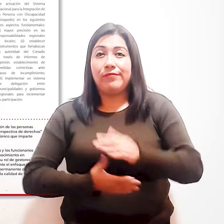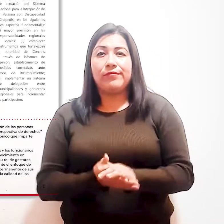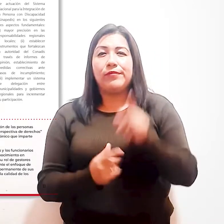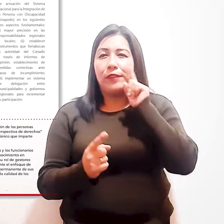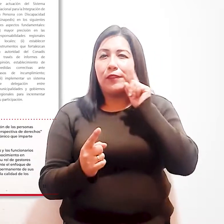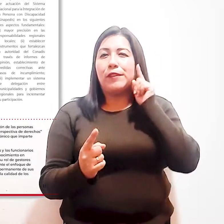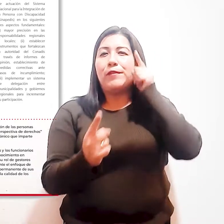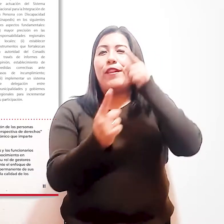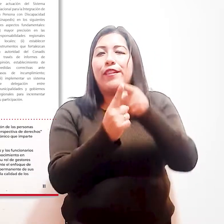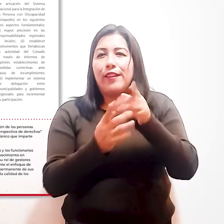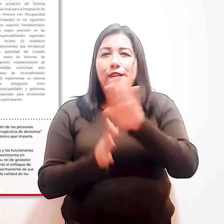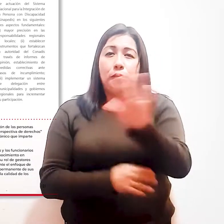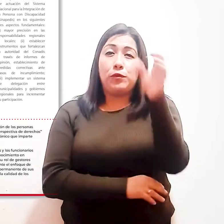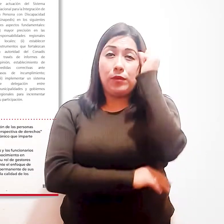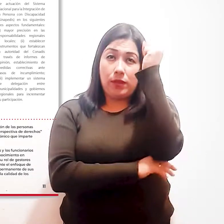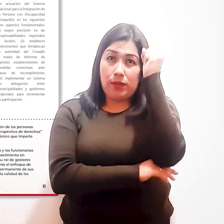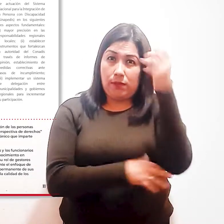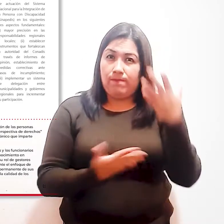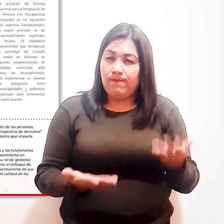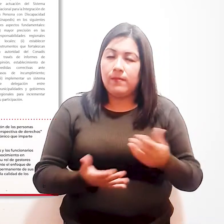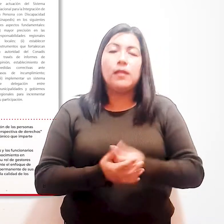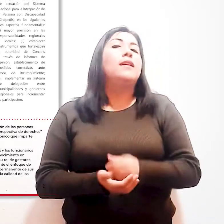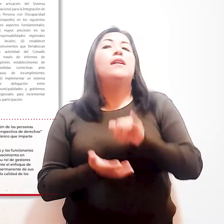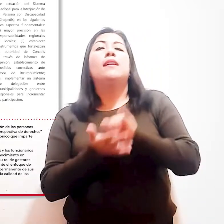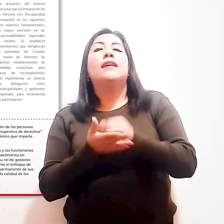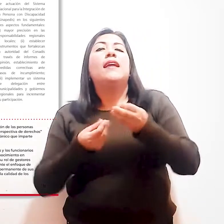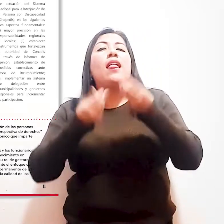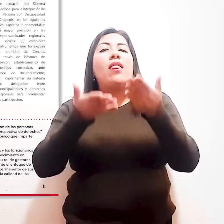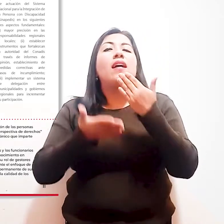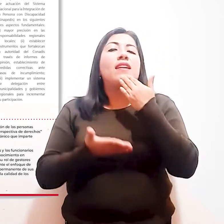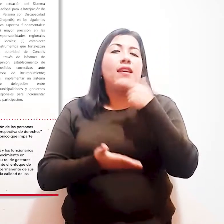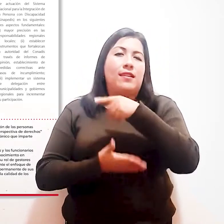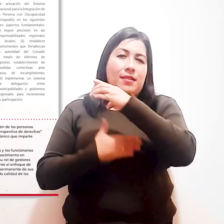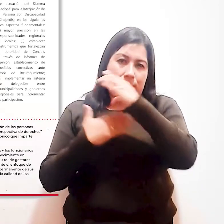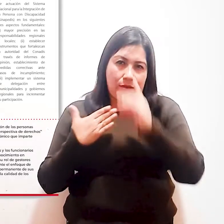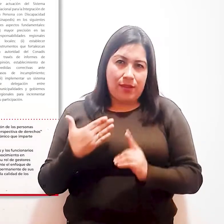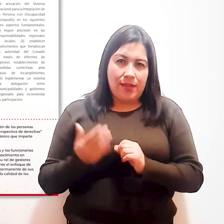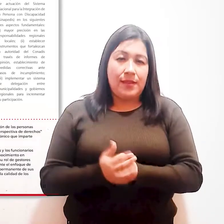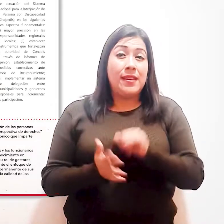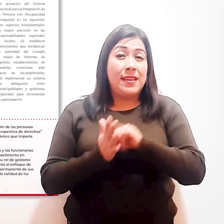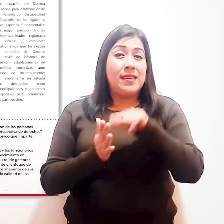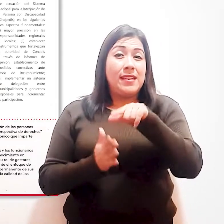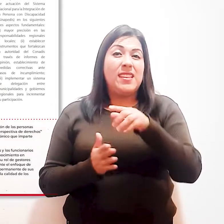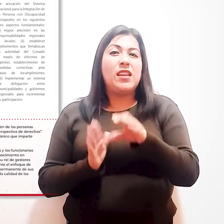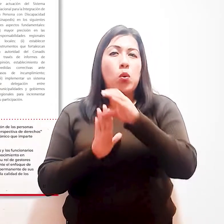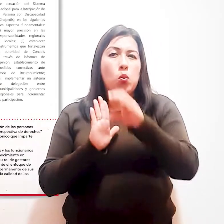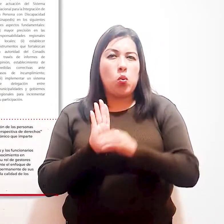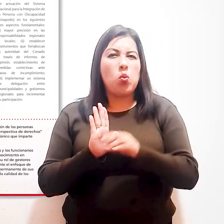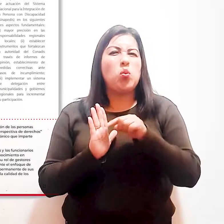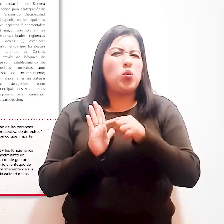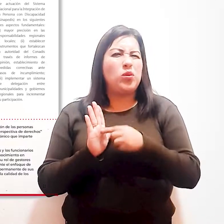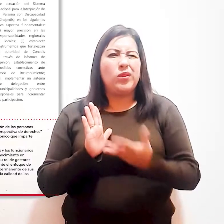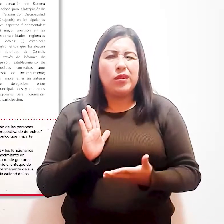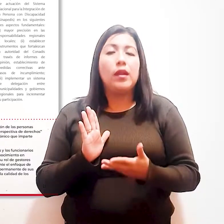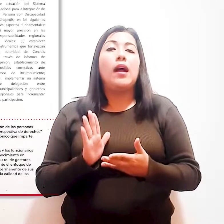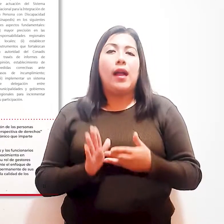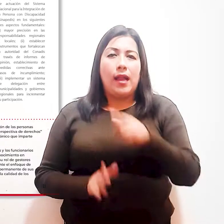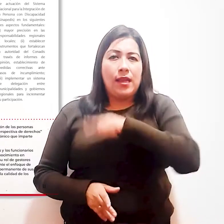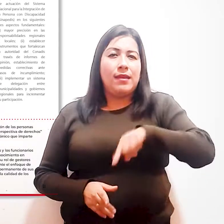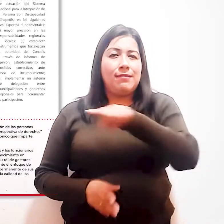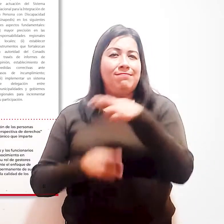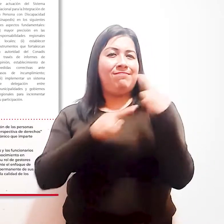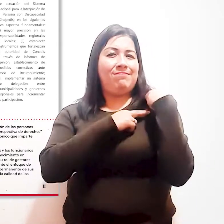En este curso, se espera que las y los